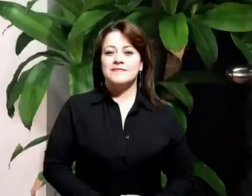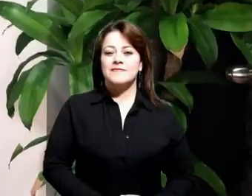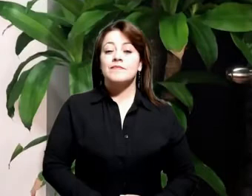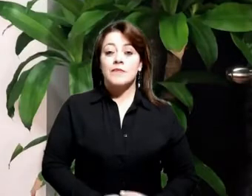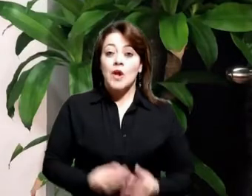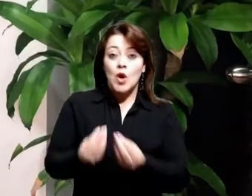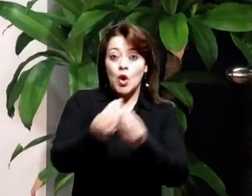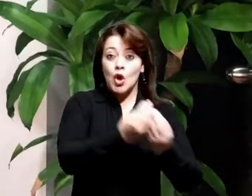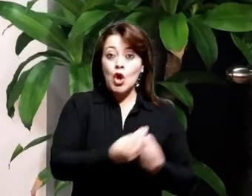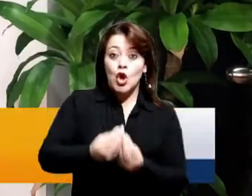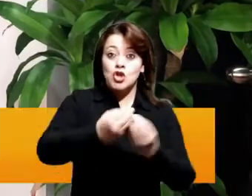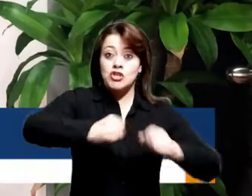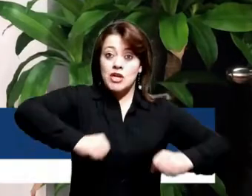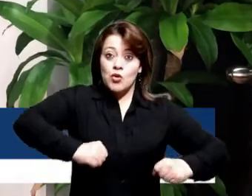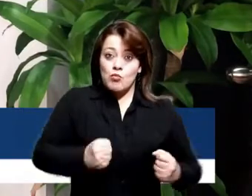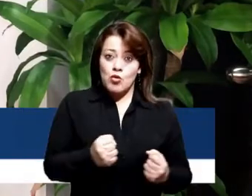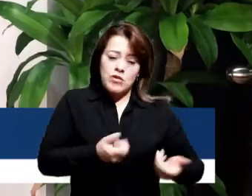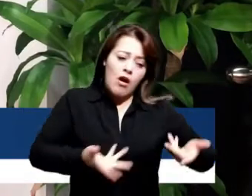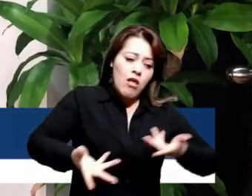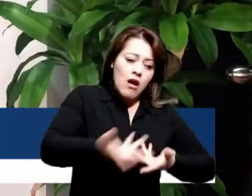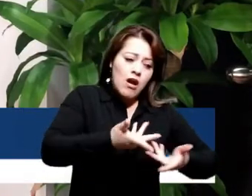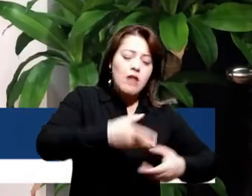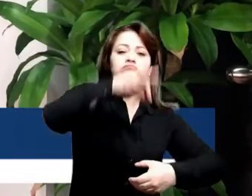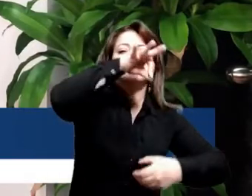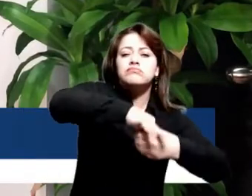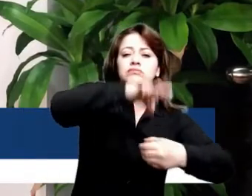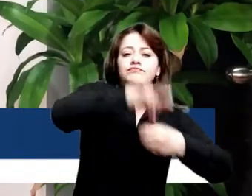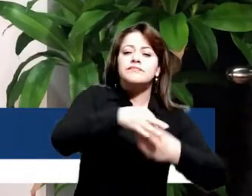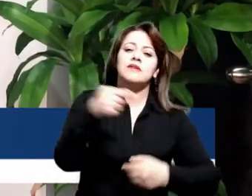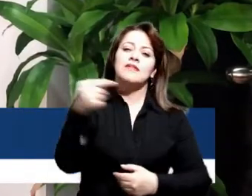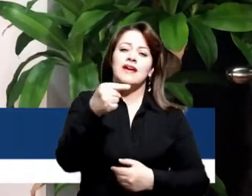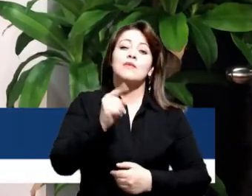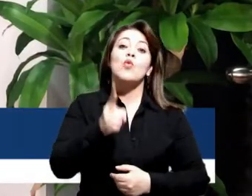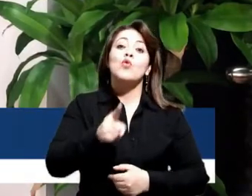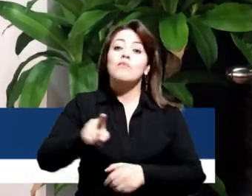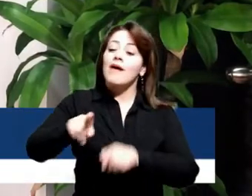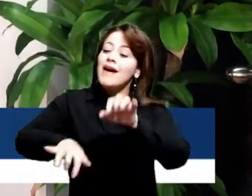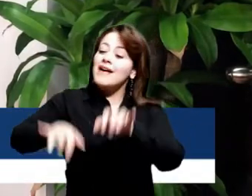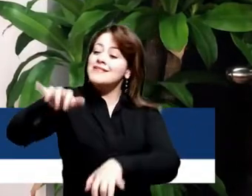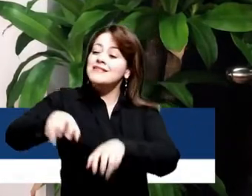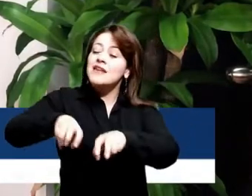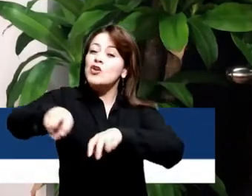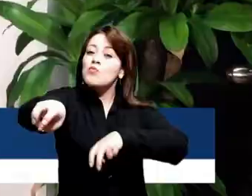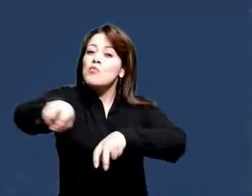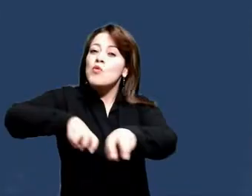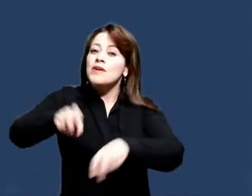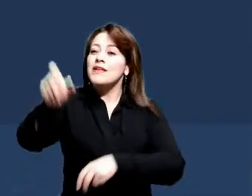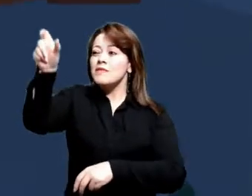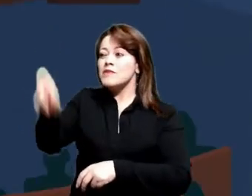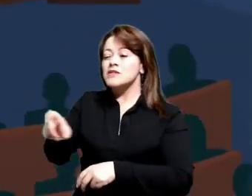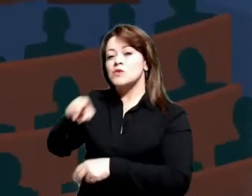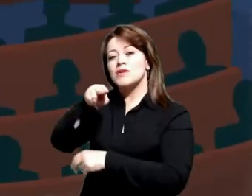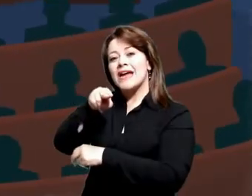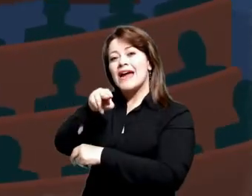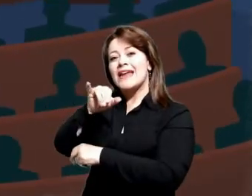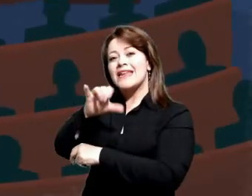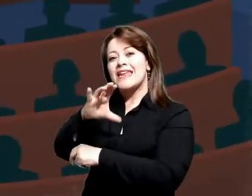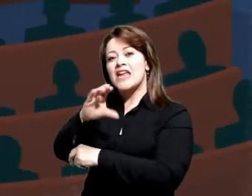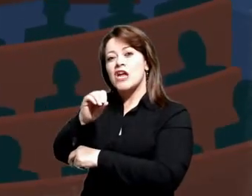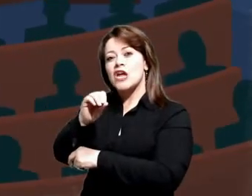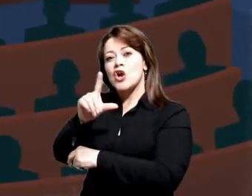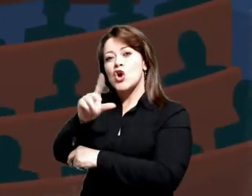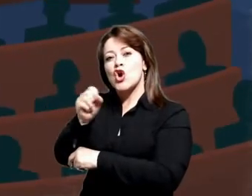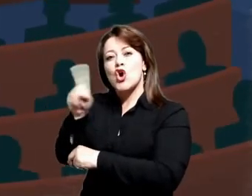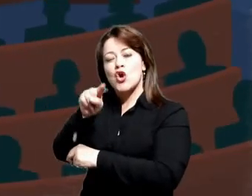La plenaria votó negativa la moción de observación al secretario de Movilidad, Nicolás Estupiñán, propuesta por no